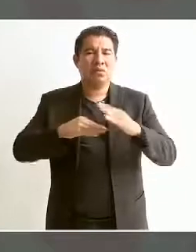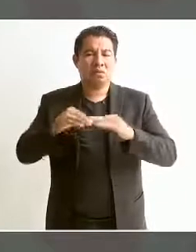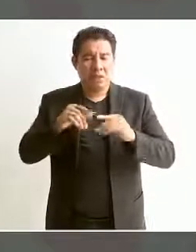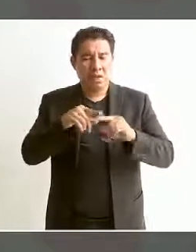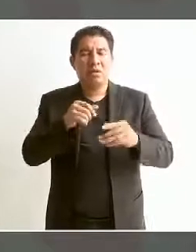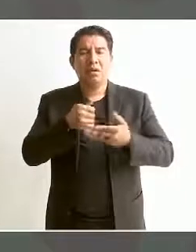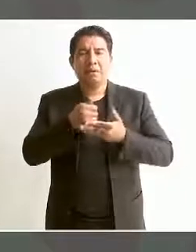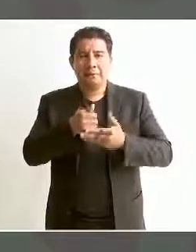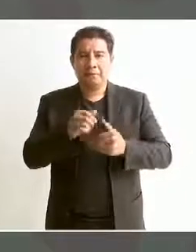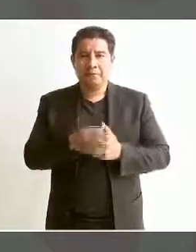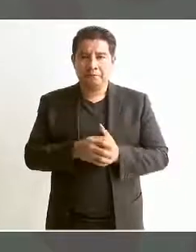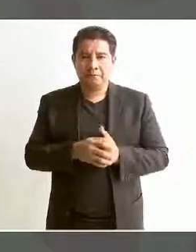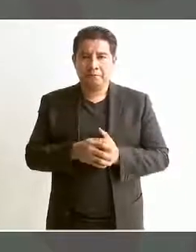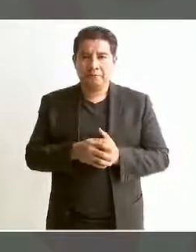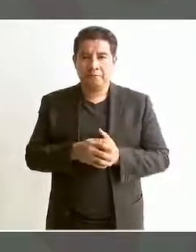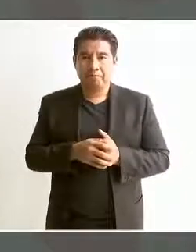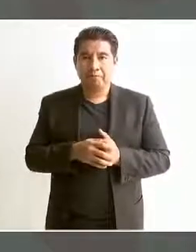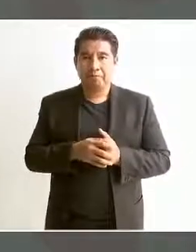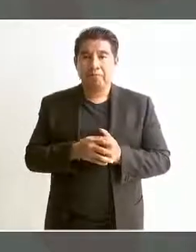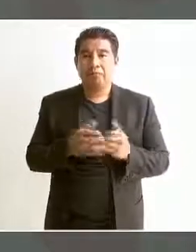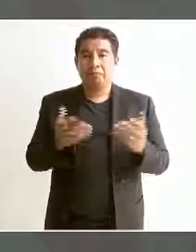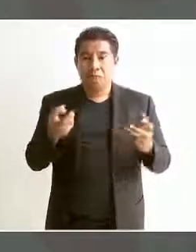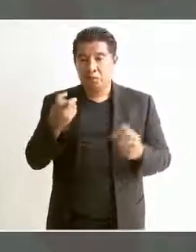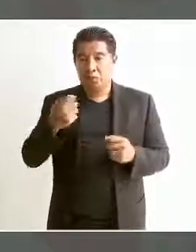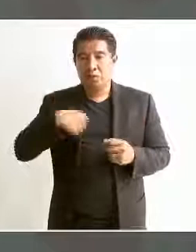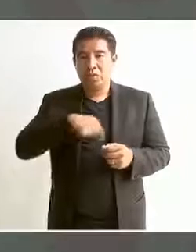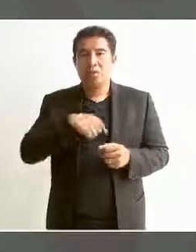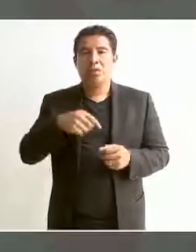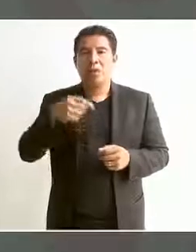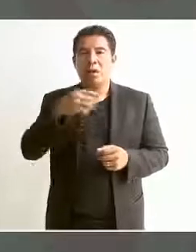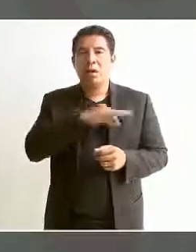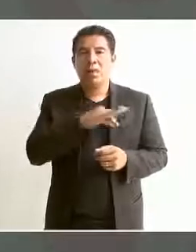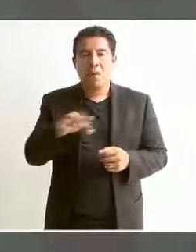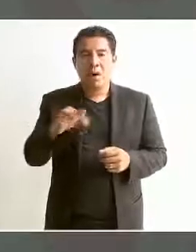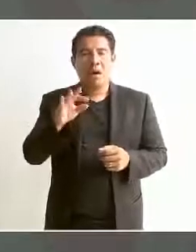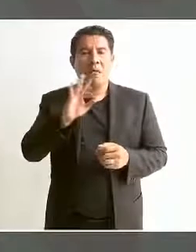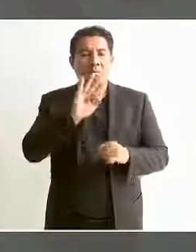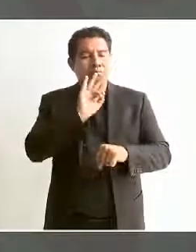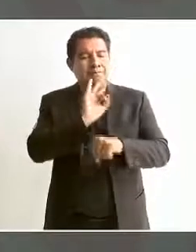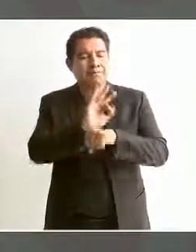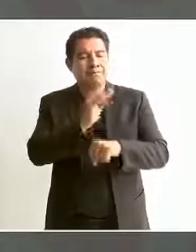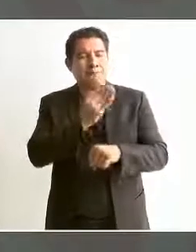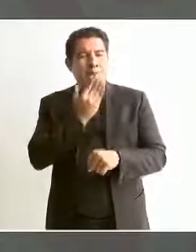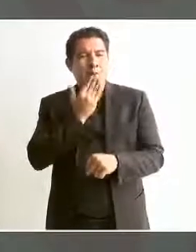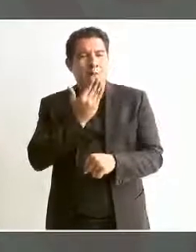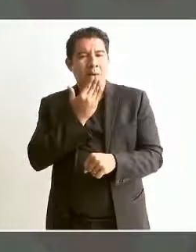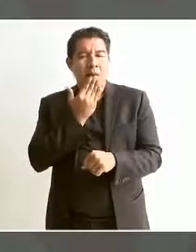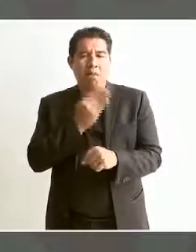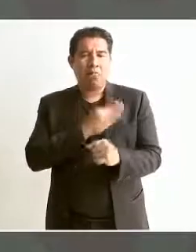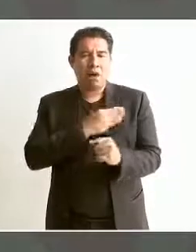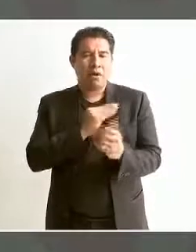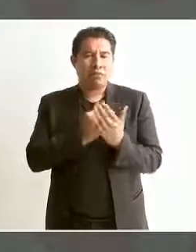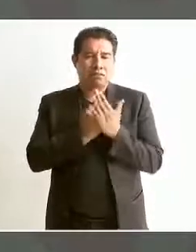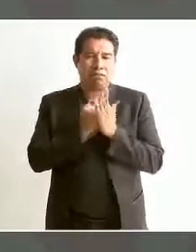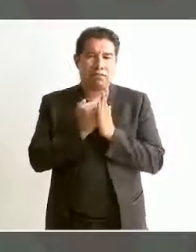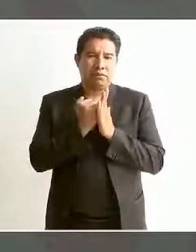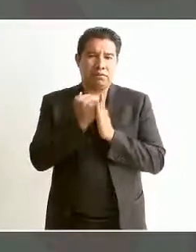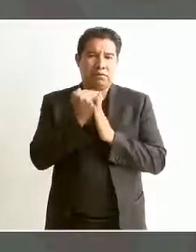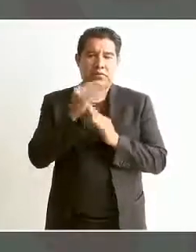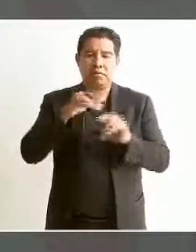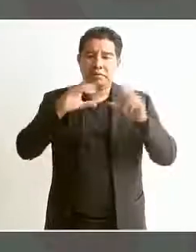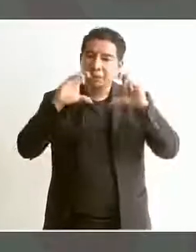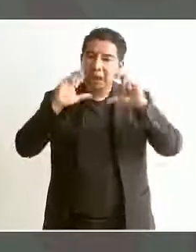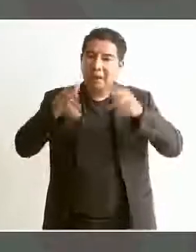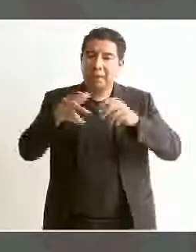Por eso son buenos los resultados en esta materia en Chiapas,